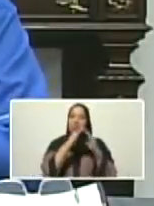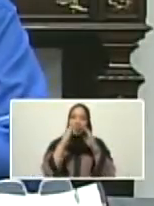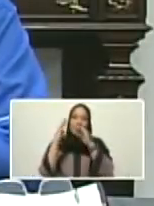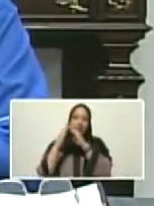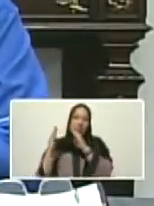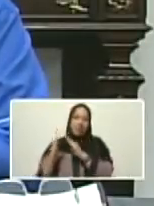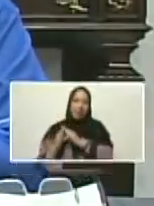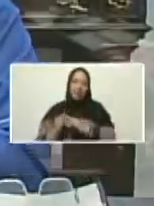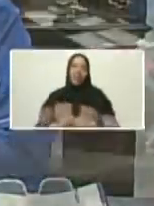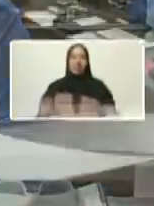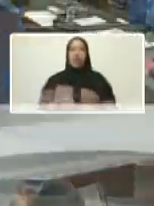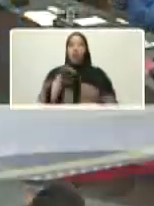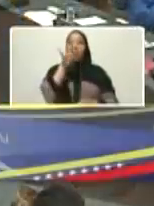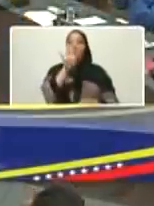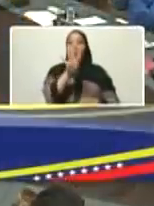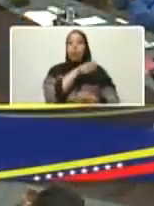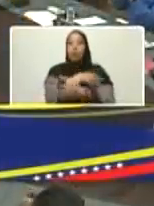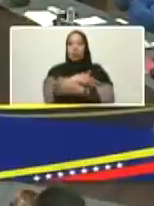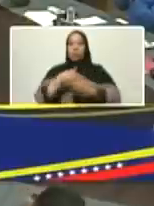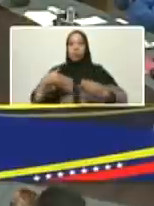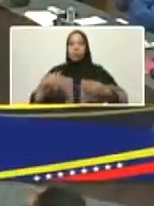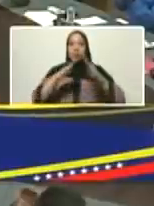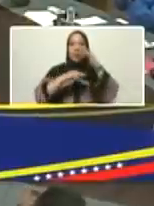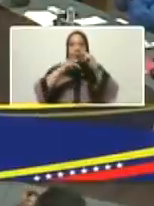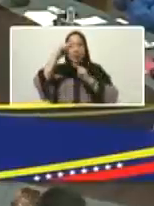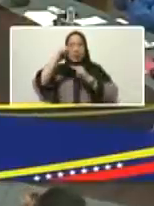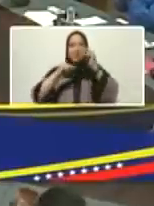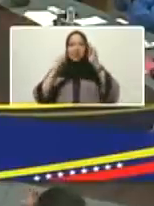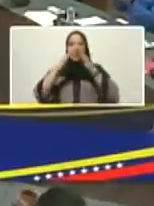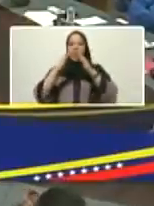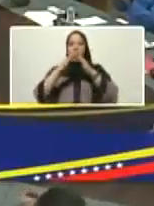cuatro millones de vivienda récord mundial